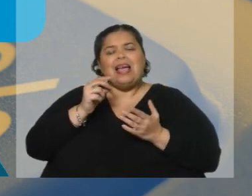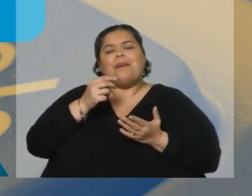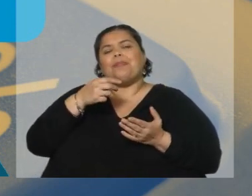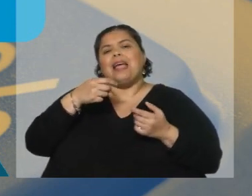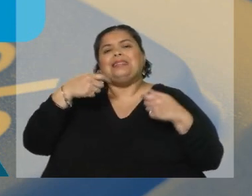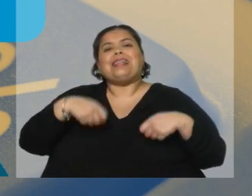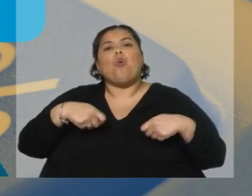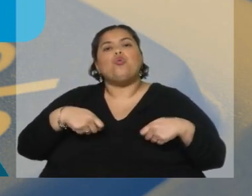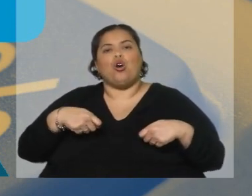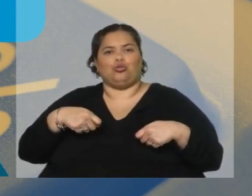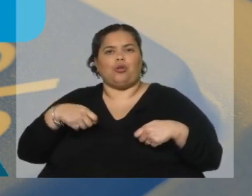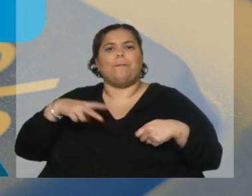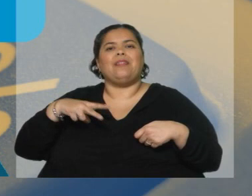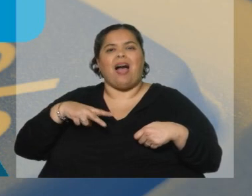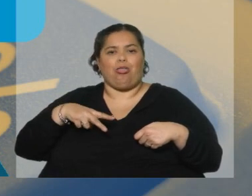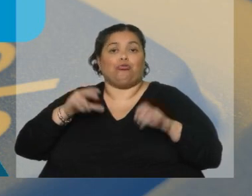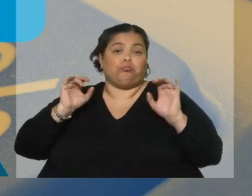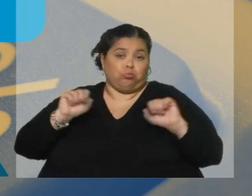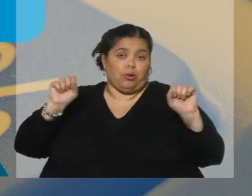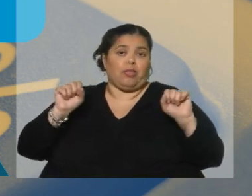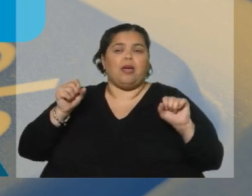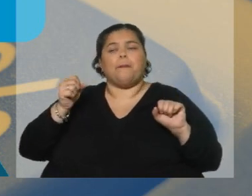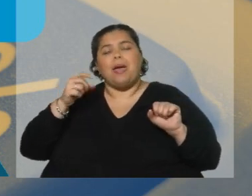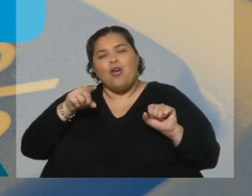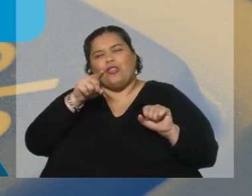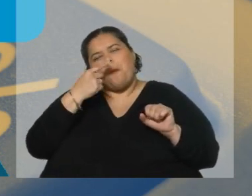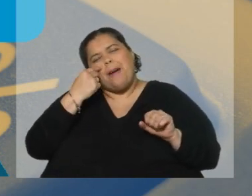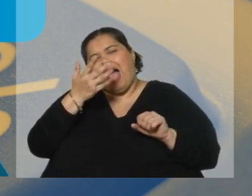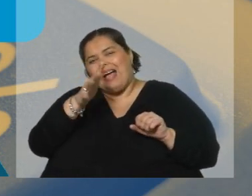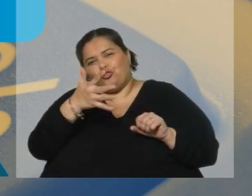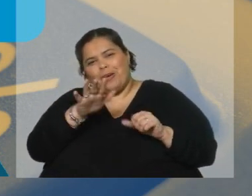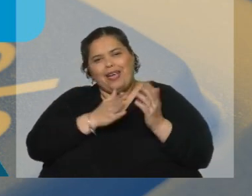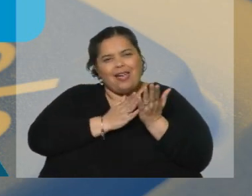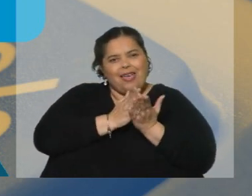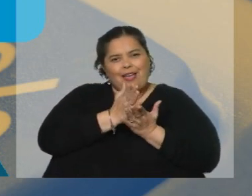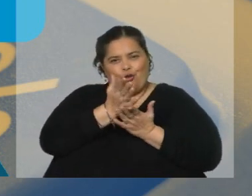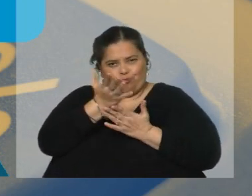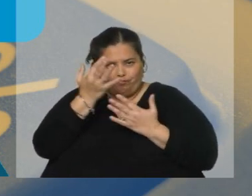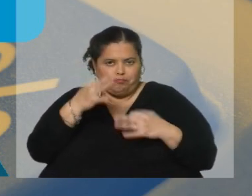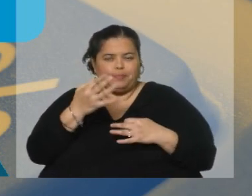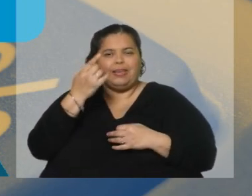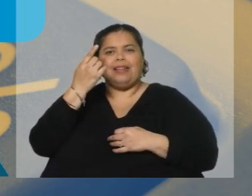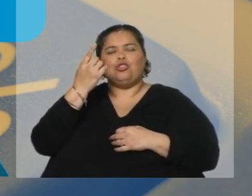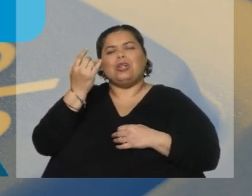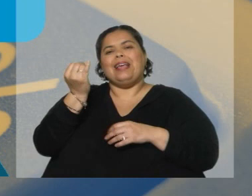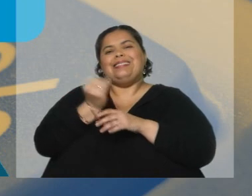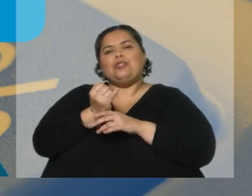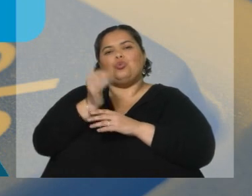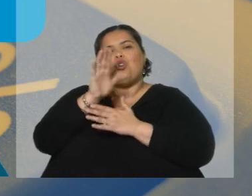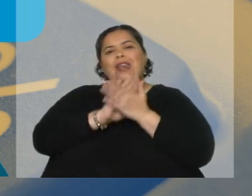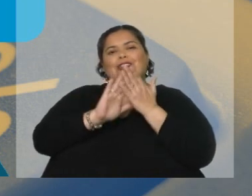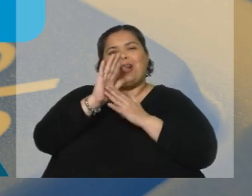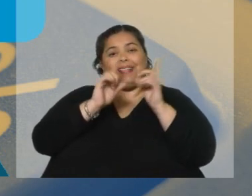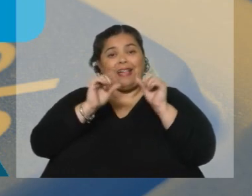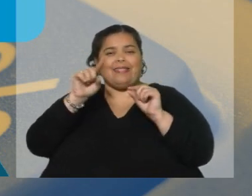cuenta. De todos modos se puede tomar esto como una tendencia, de todos modos, del mercado, quizás el Instituto Nacional de Estadística puede ir sumando